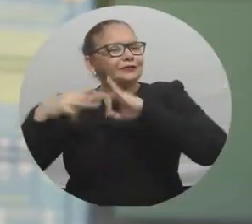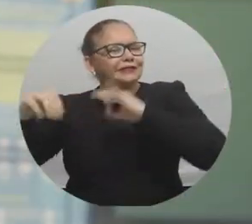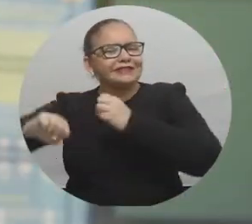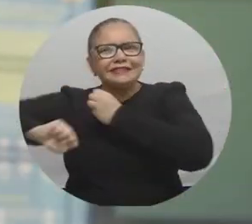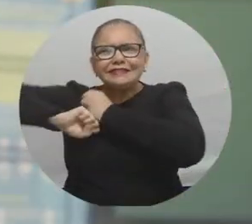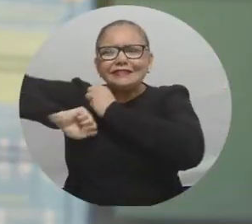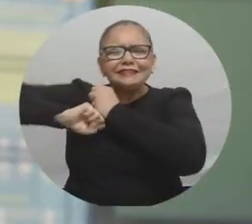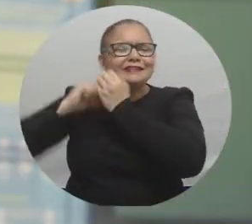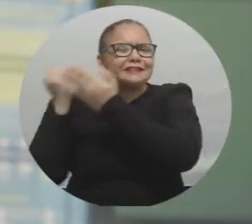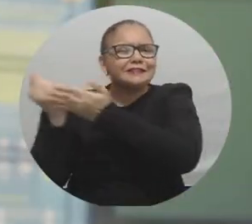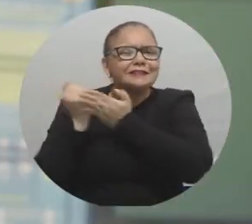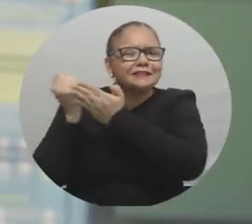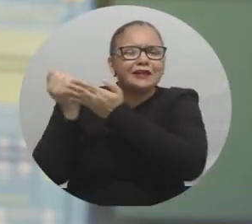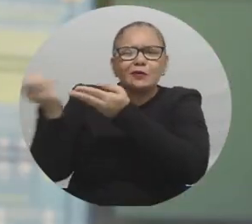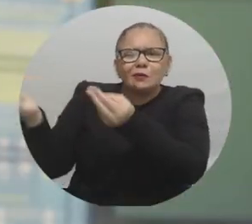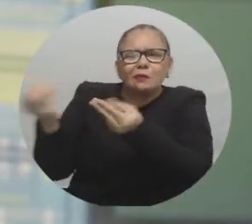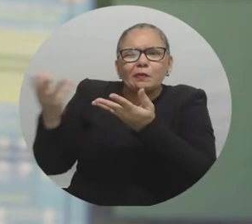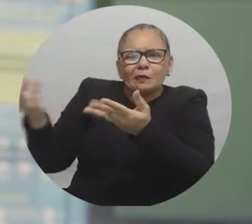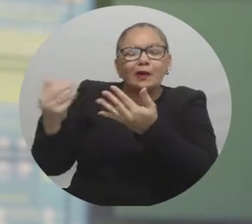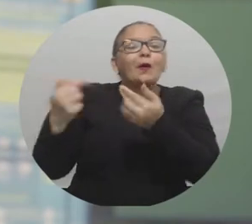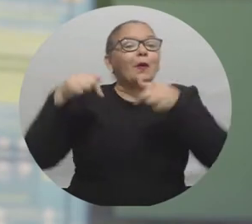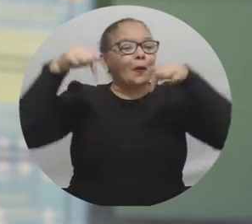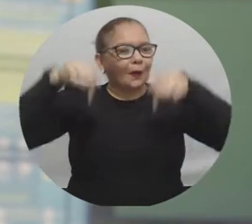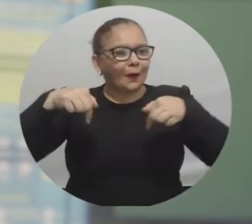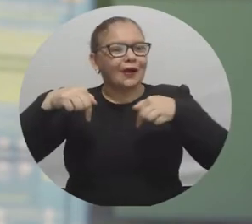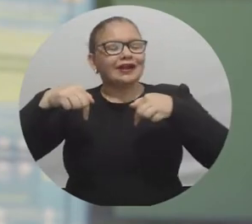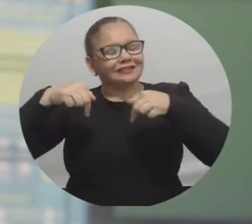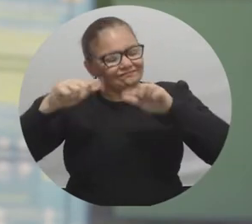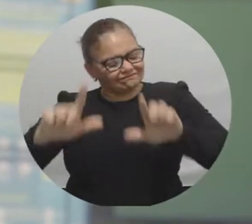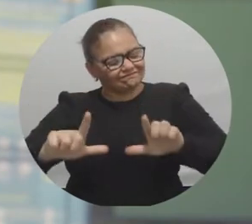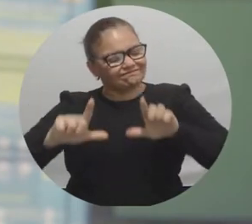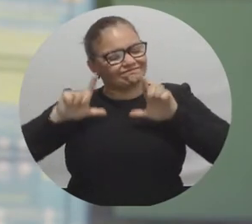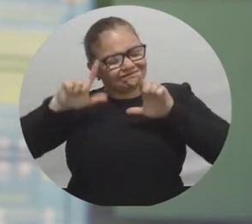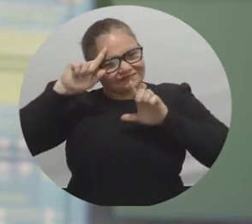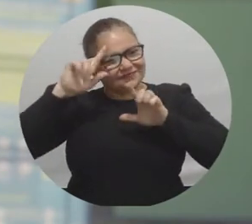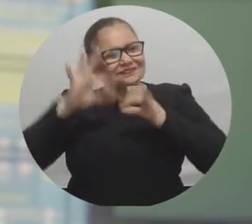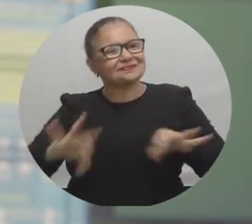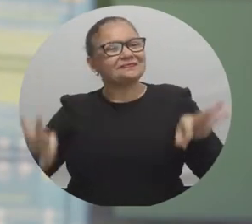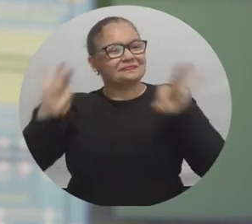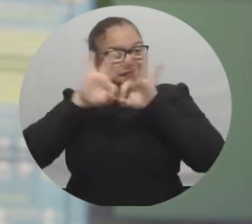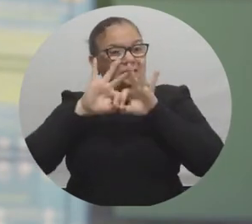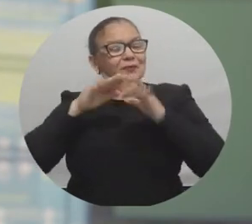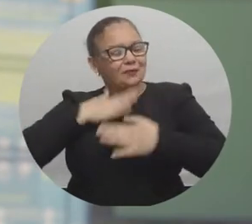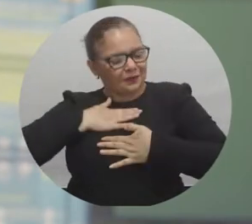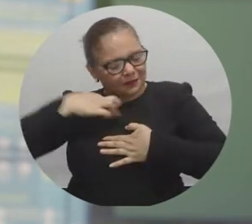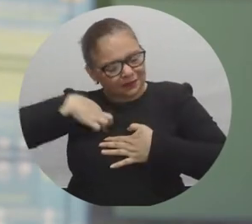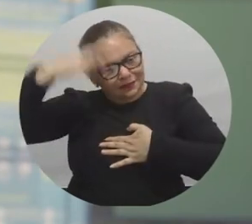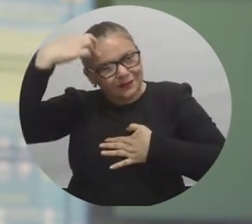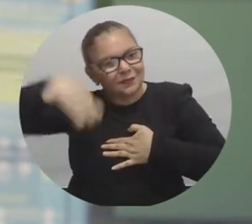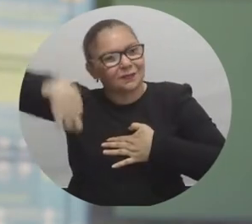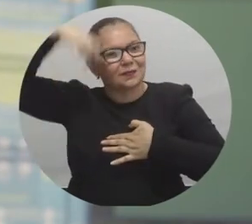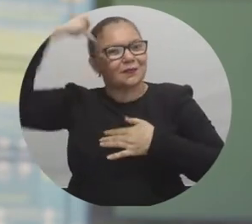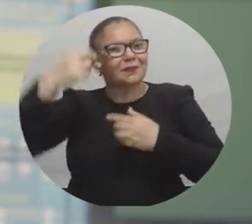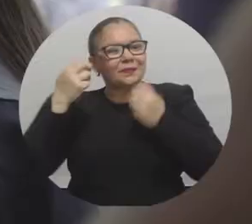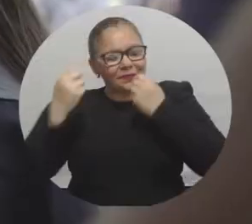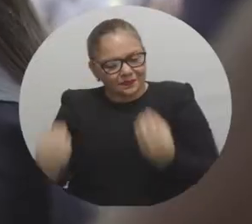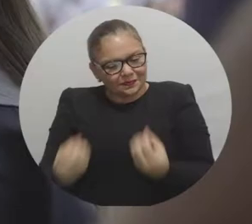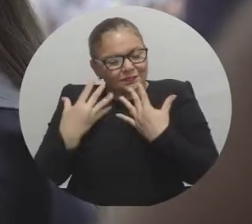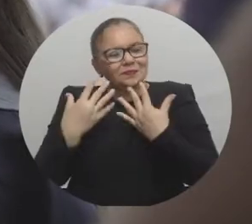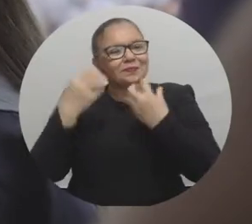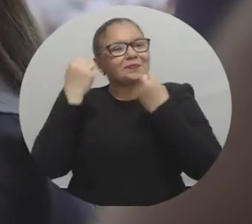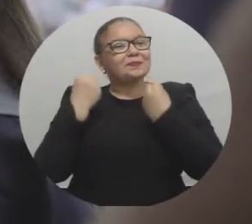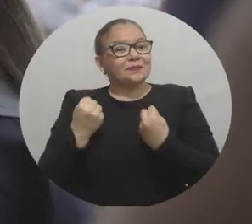estuvo acompañándonos y dándonos las mejores herramientas para hoy en día llegar a este triunfo tan importante, no solo como personal sino